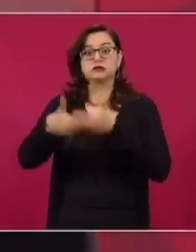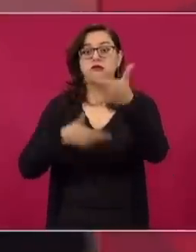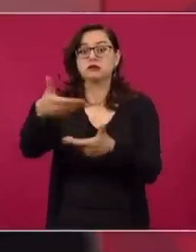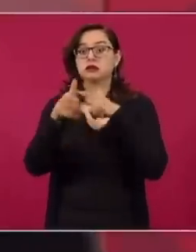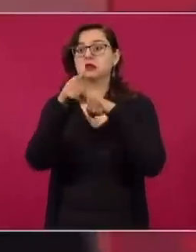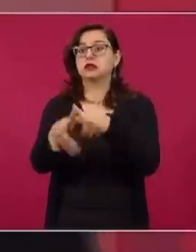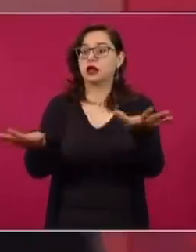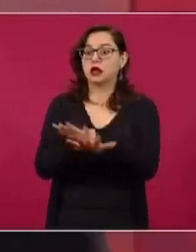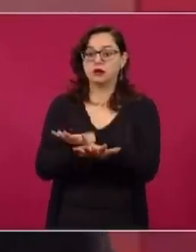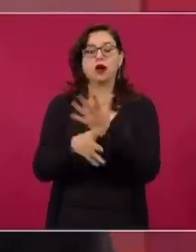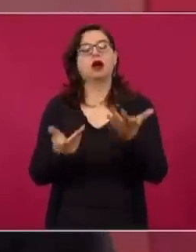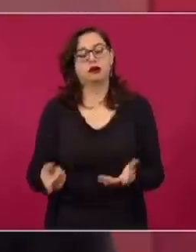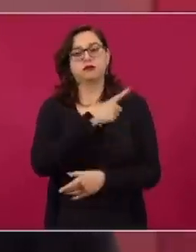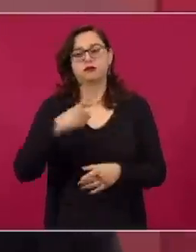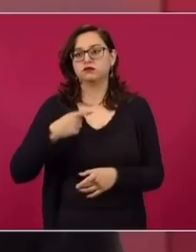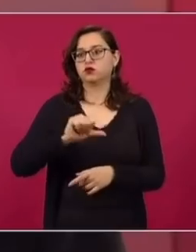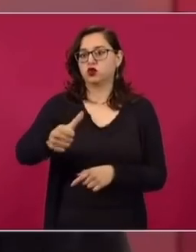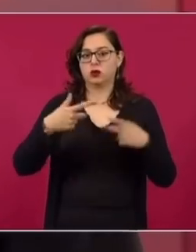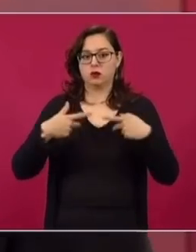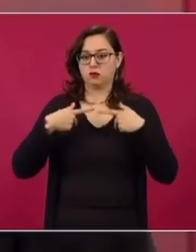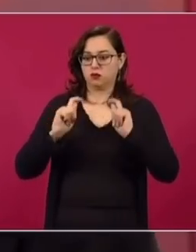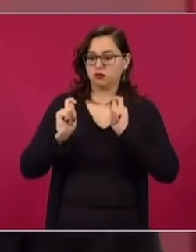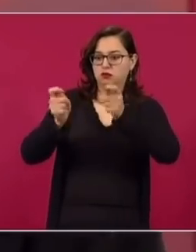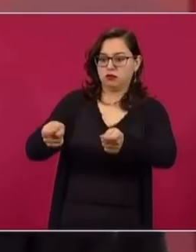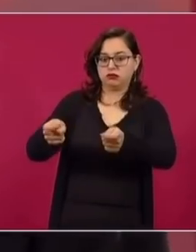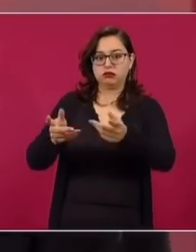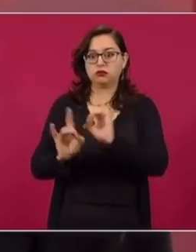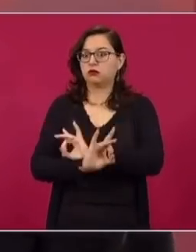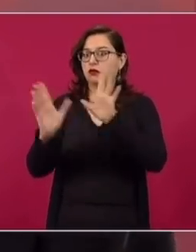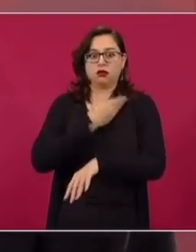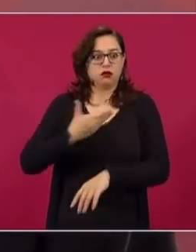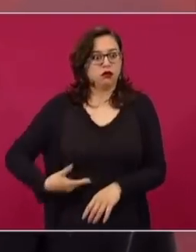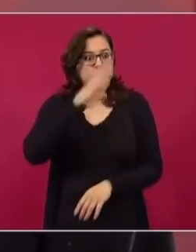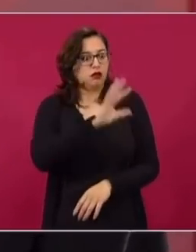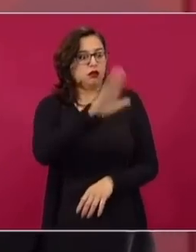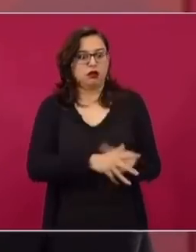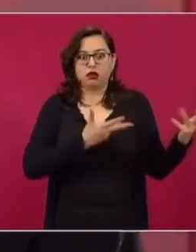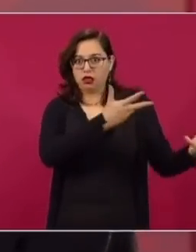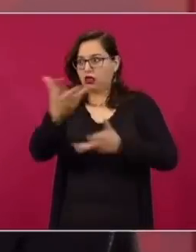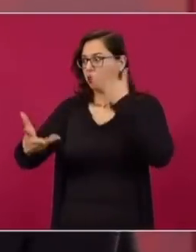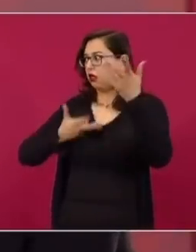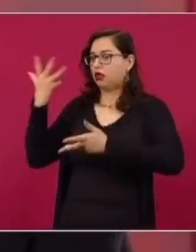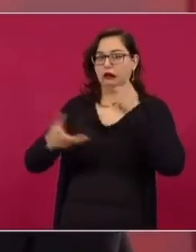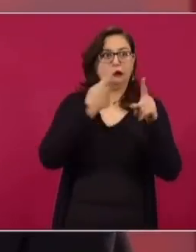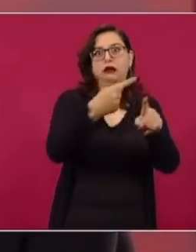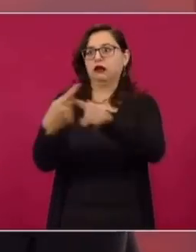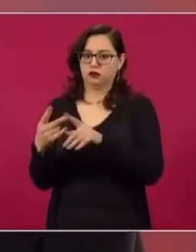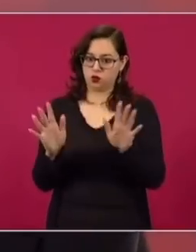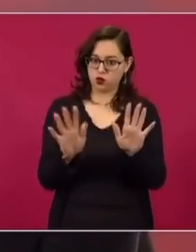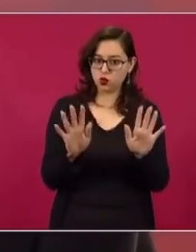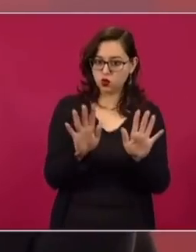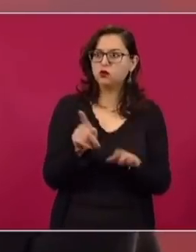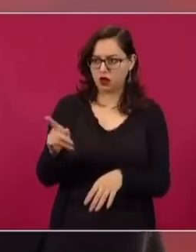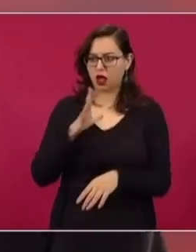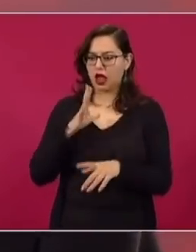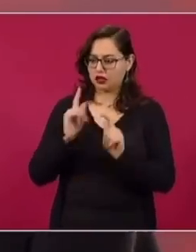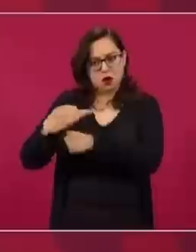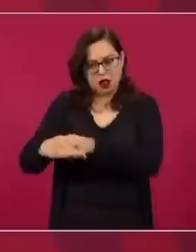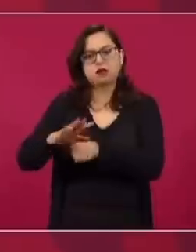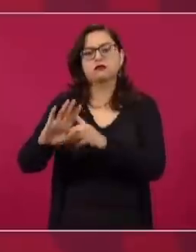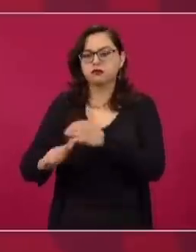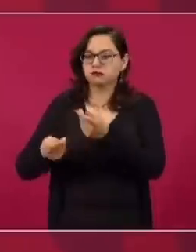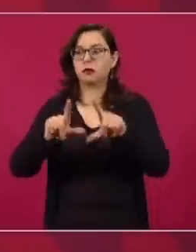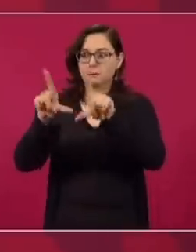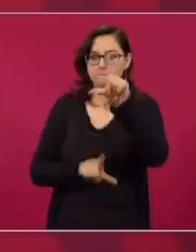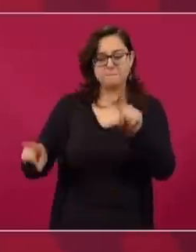y que no haya ingobernabilidad, que las cosas se den sin sobresaltos,